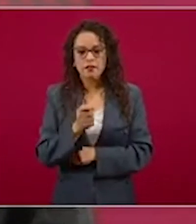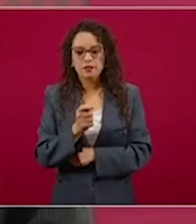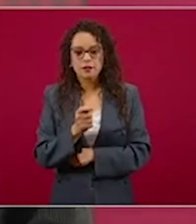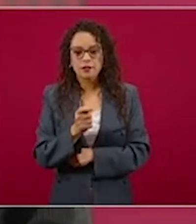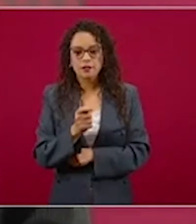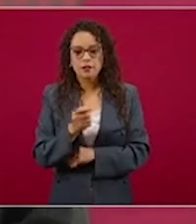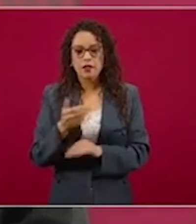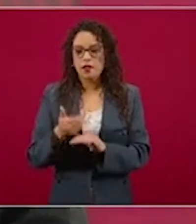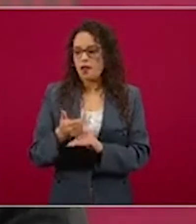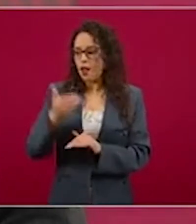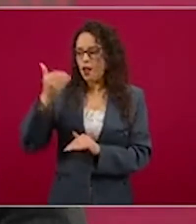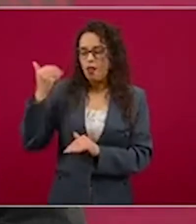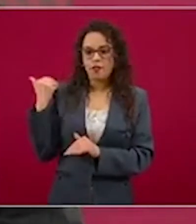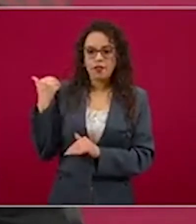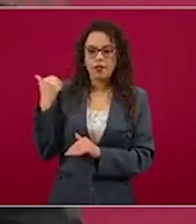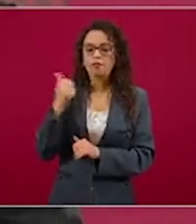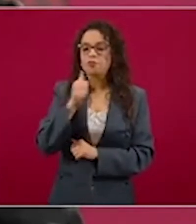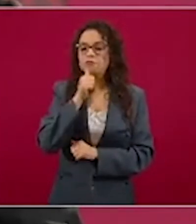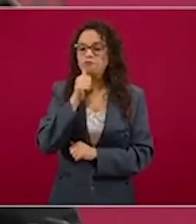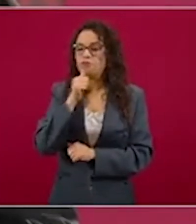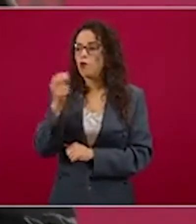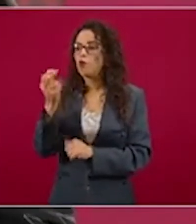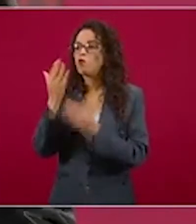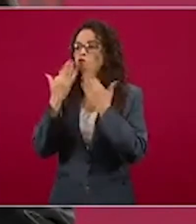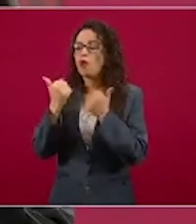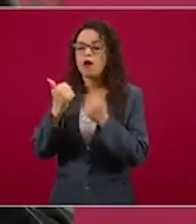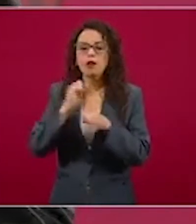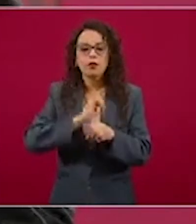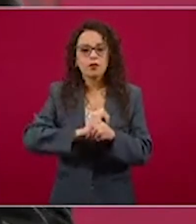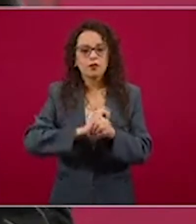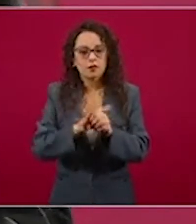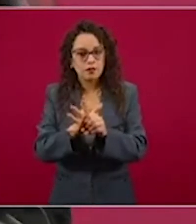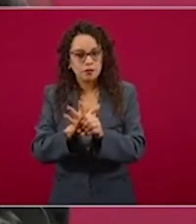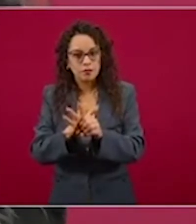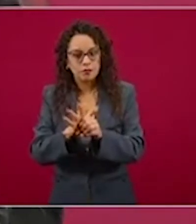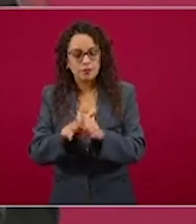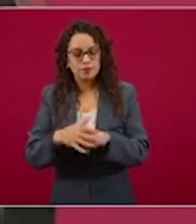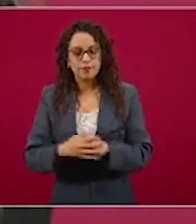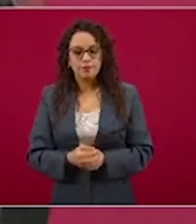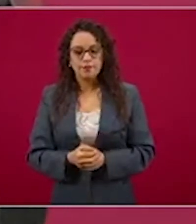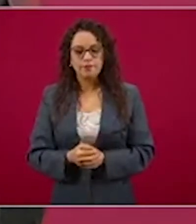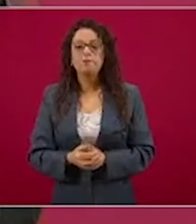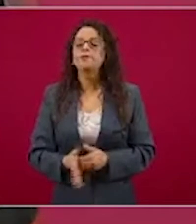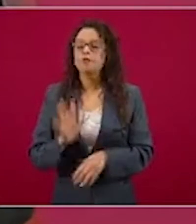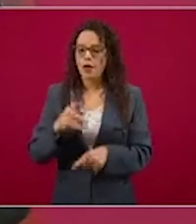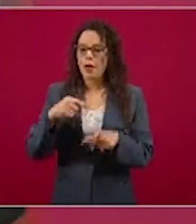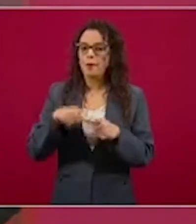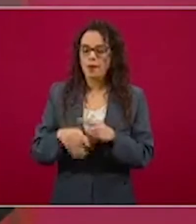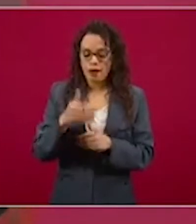estábamos antes de la pandemia y vamos avanzando.